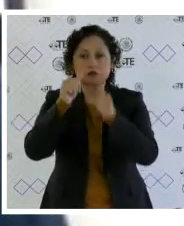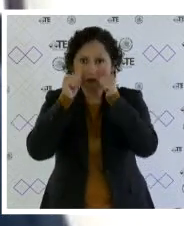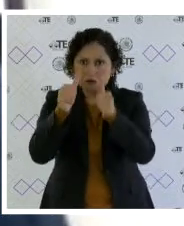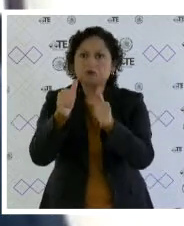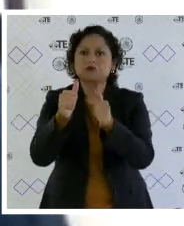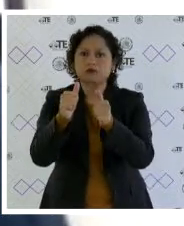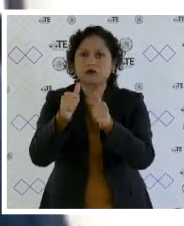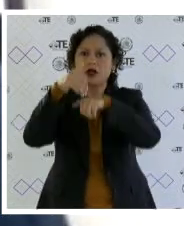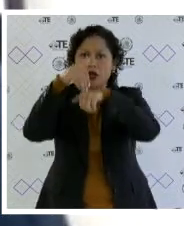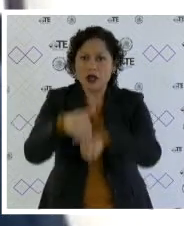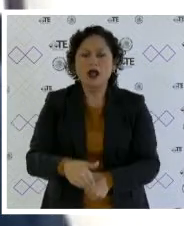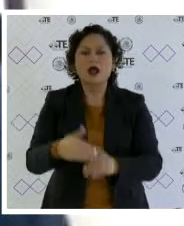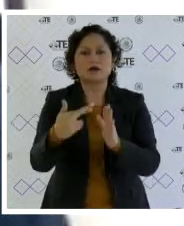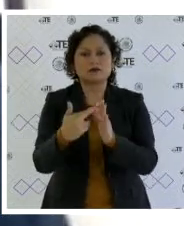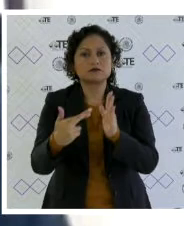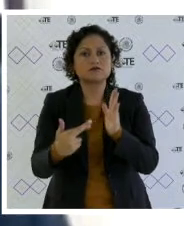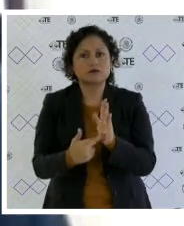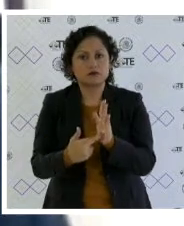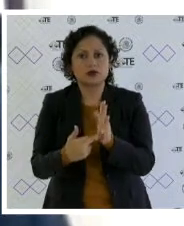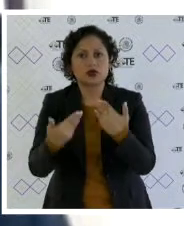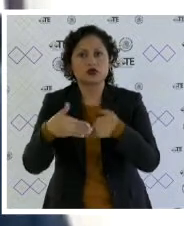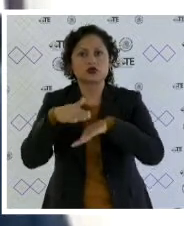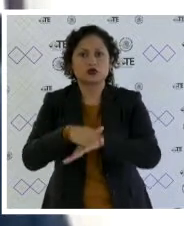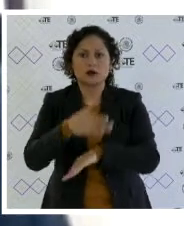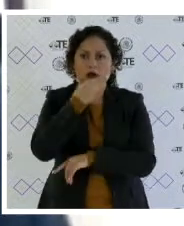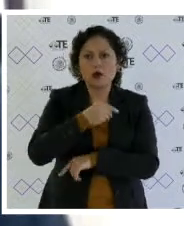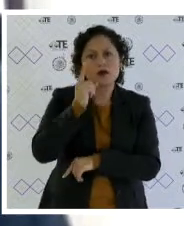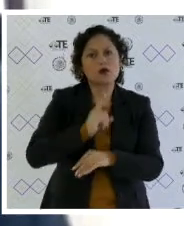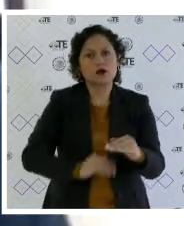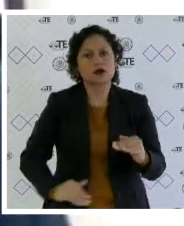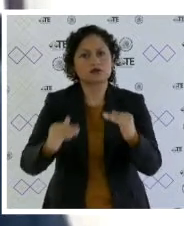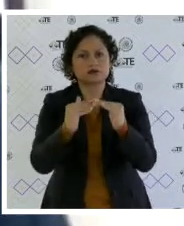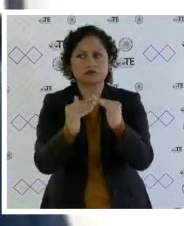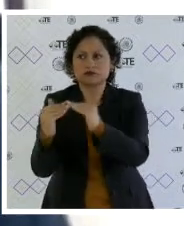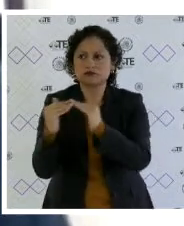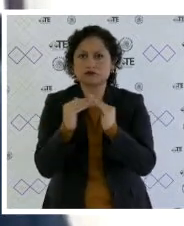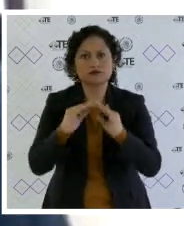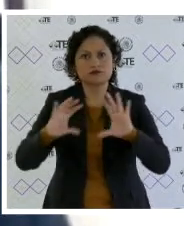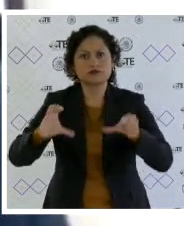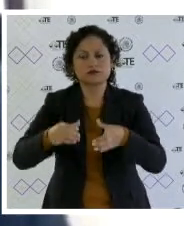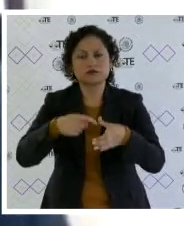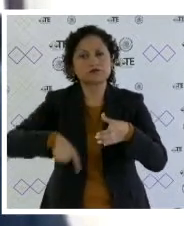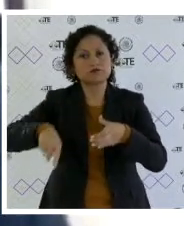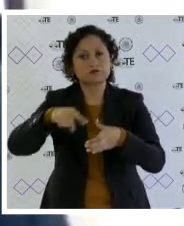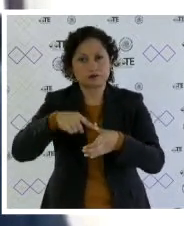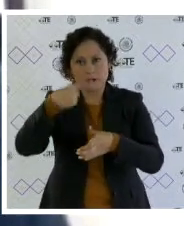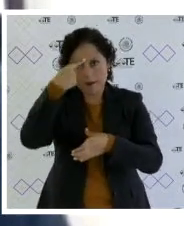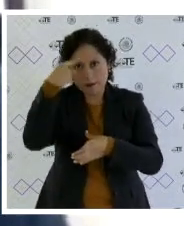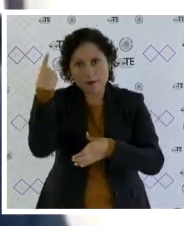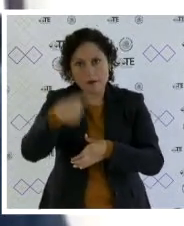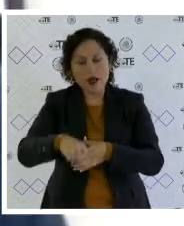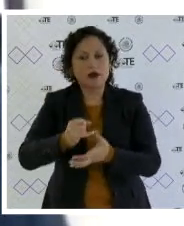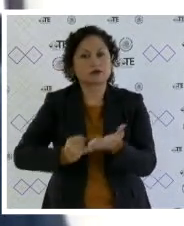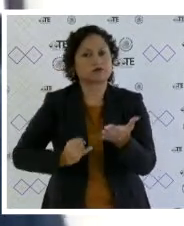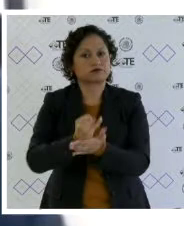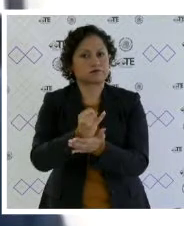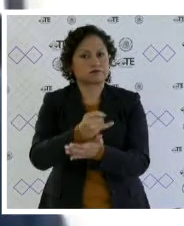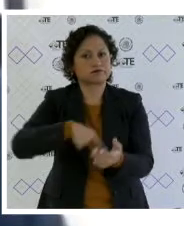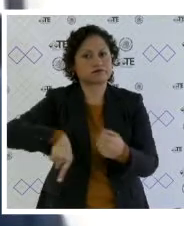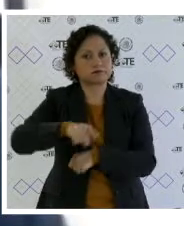norma aplicable en cuanto a la regla de la alternancia de género para lograr la paridad y aplicación de acciones afirmativas.